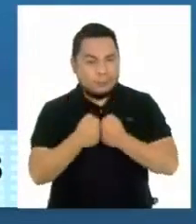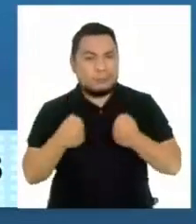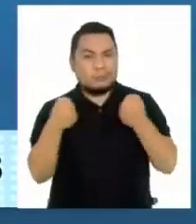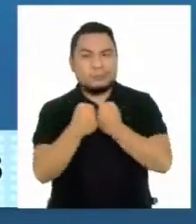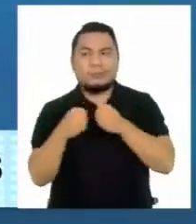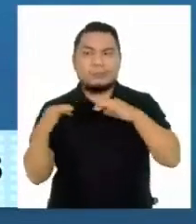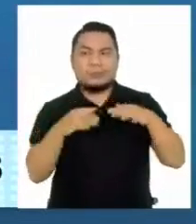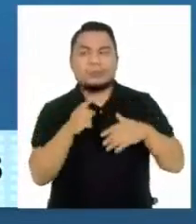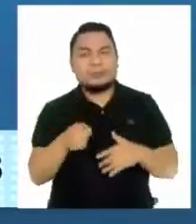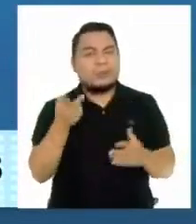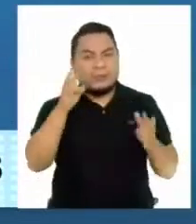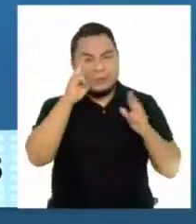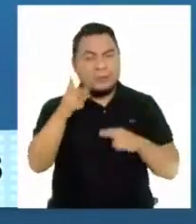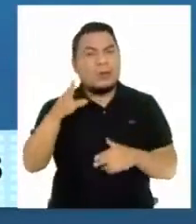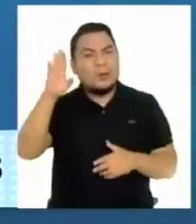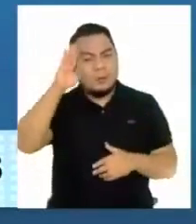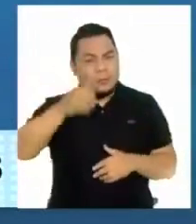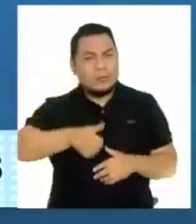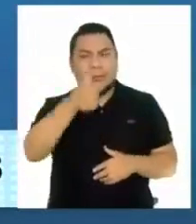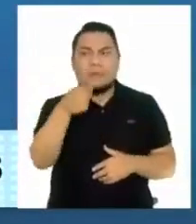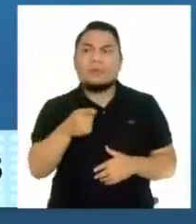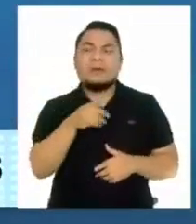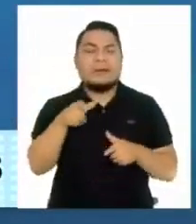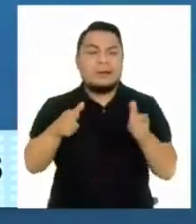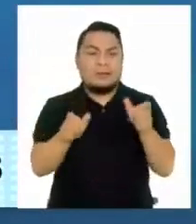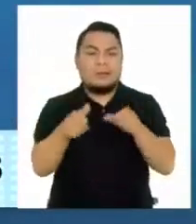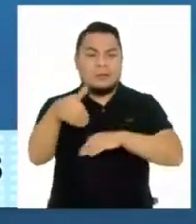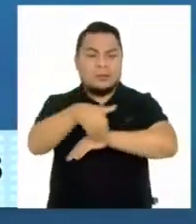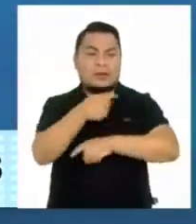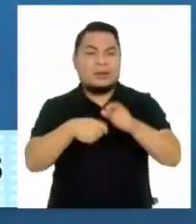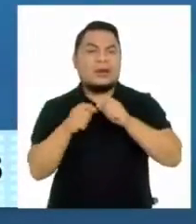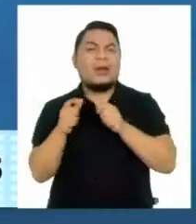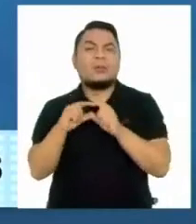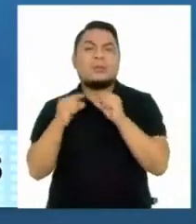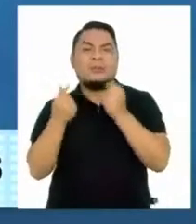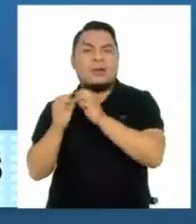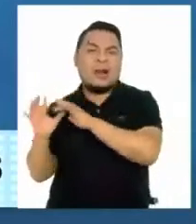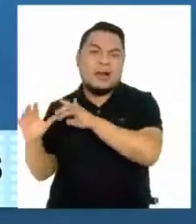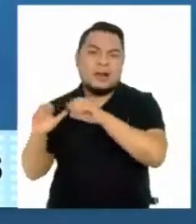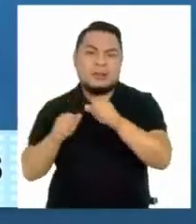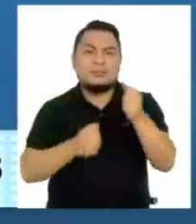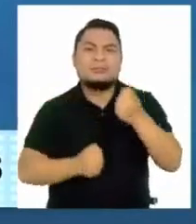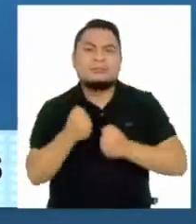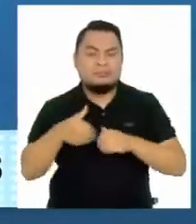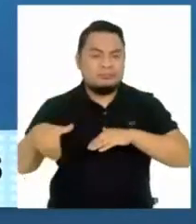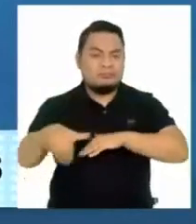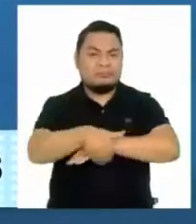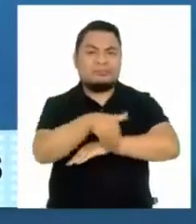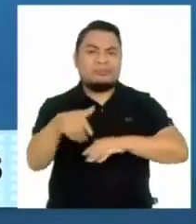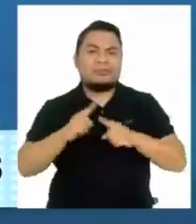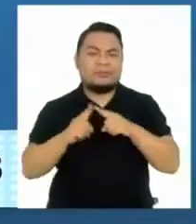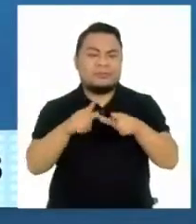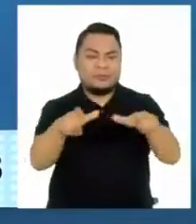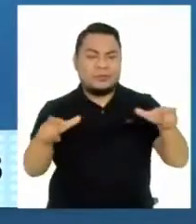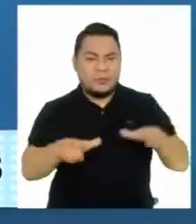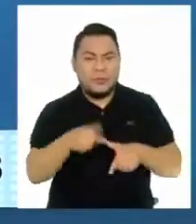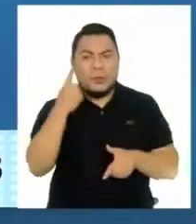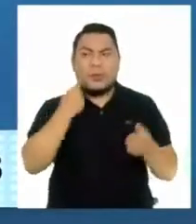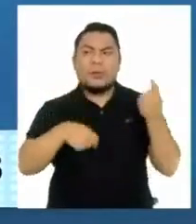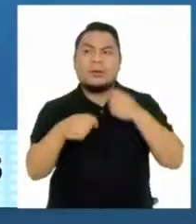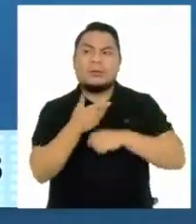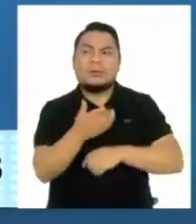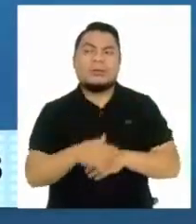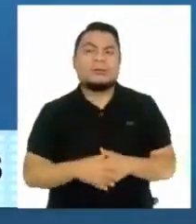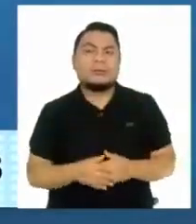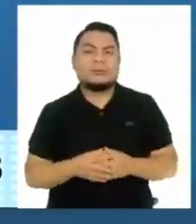sin respeto a la autoridad, una turba de ambulantes informales se resistía a ser desalojada de las principales calles y avenidas del Emporio Comercial